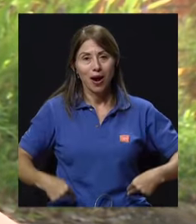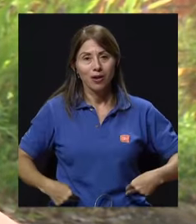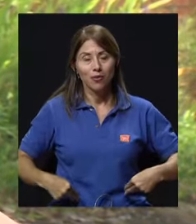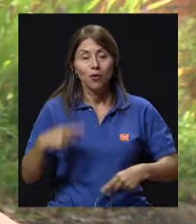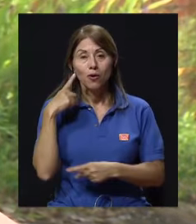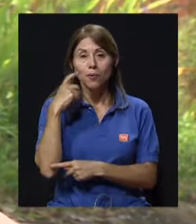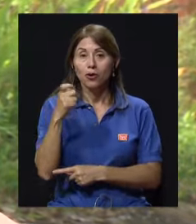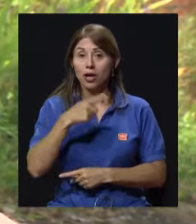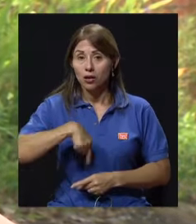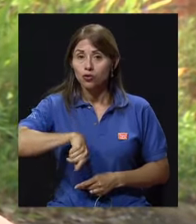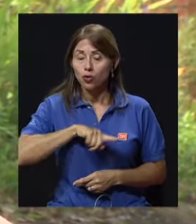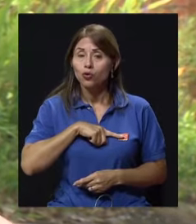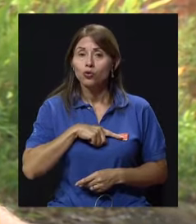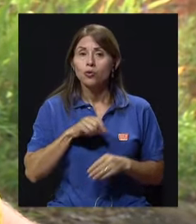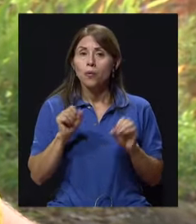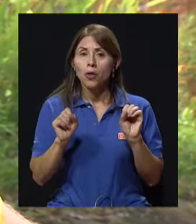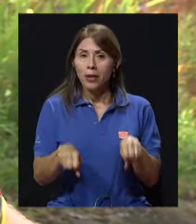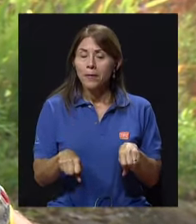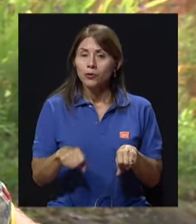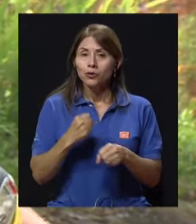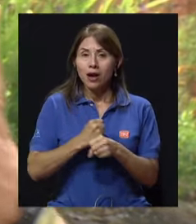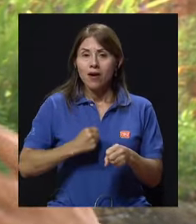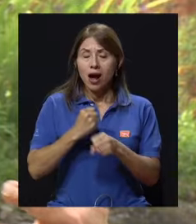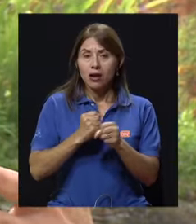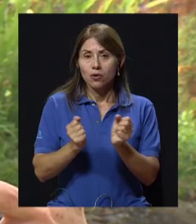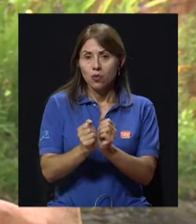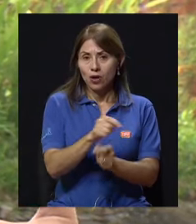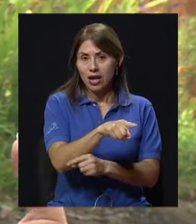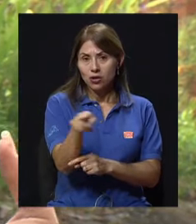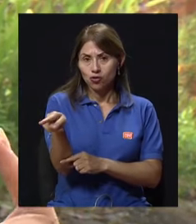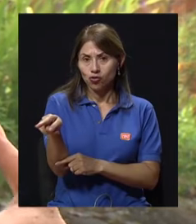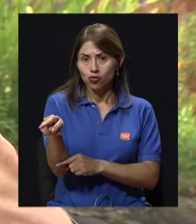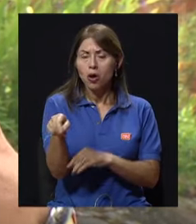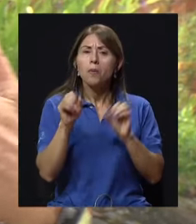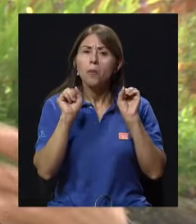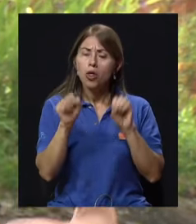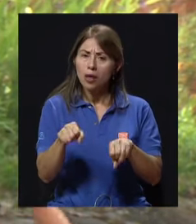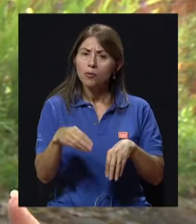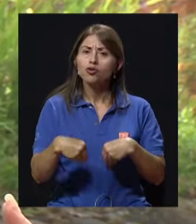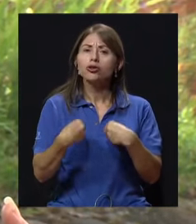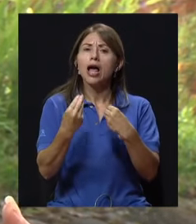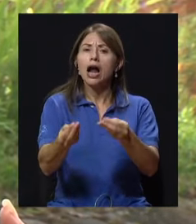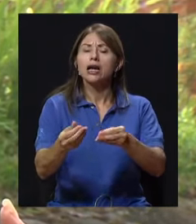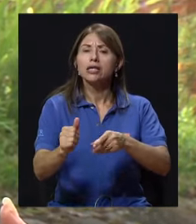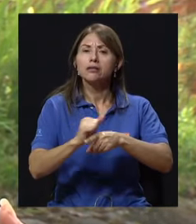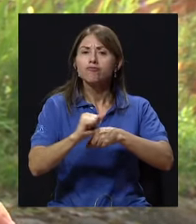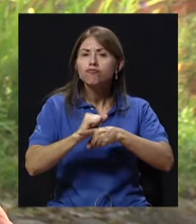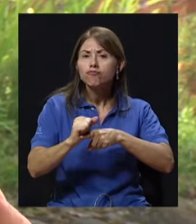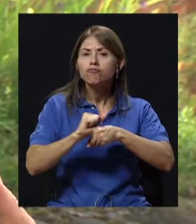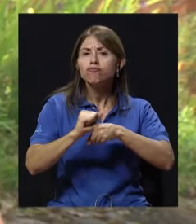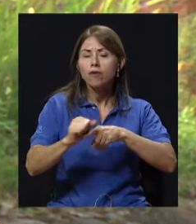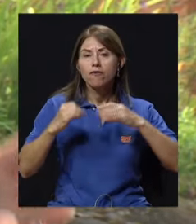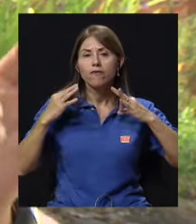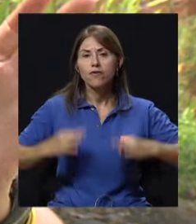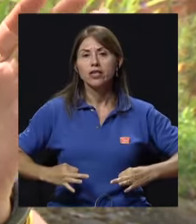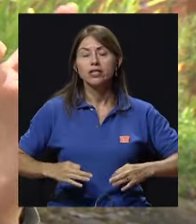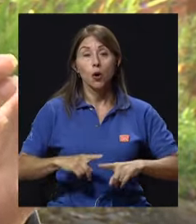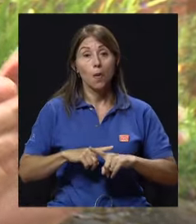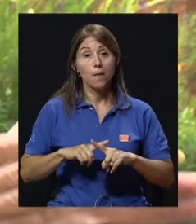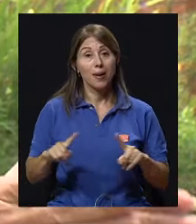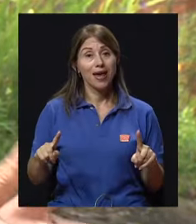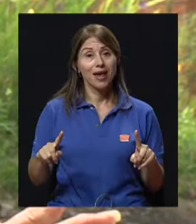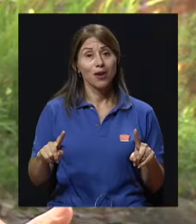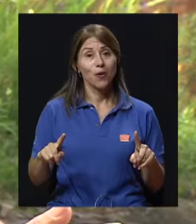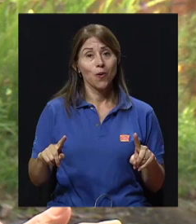trabajar con ellos, darles acondicionamiento físico y todo, pero la persona